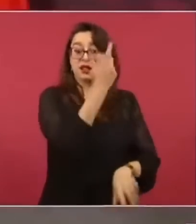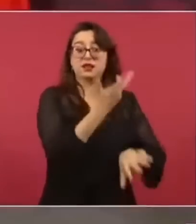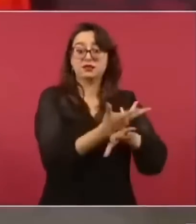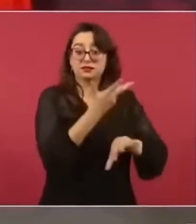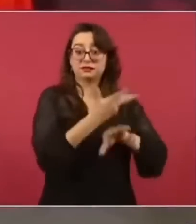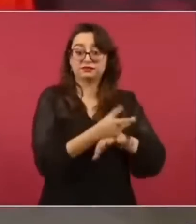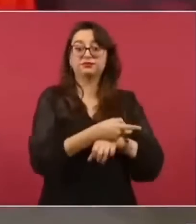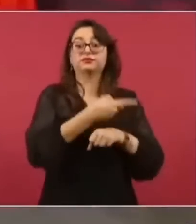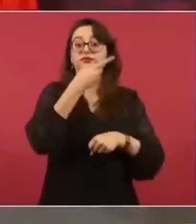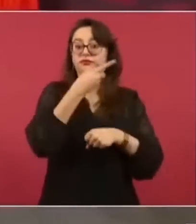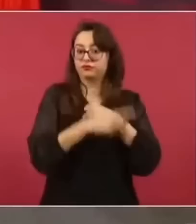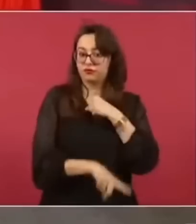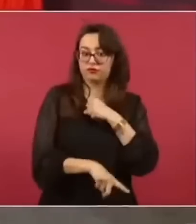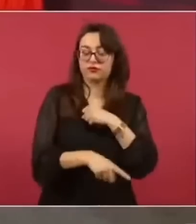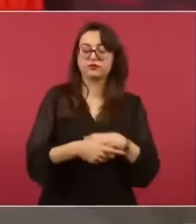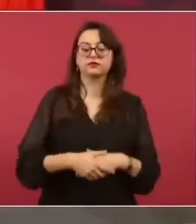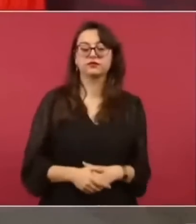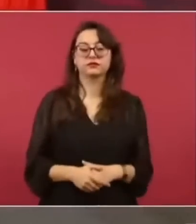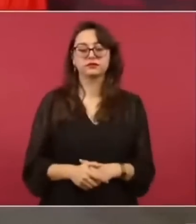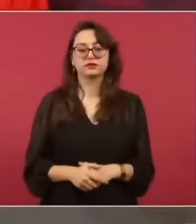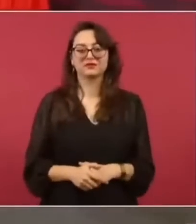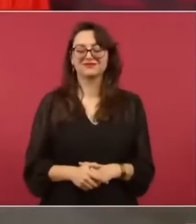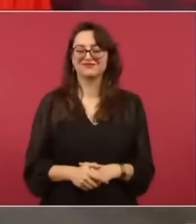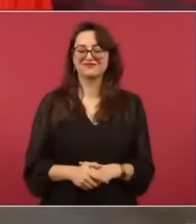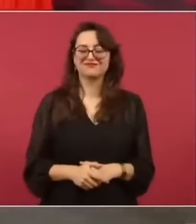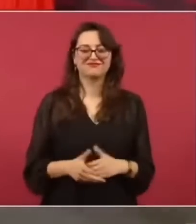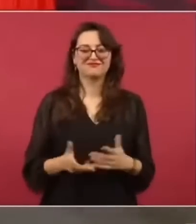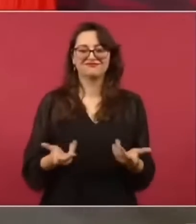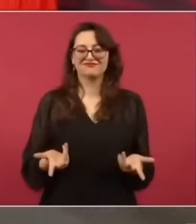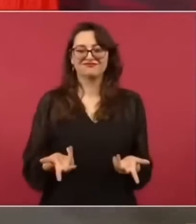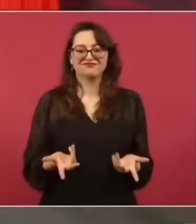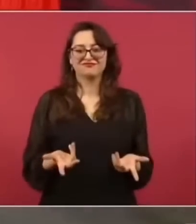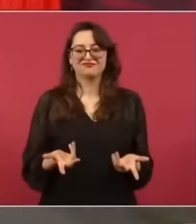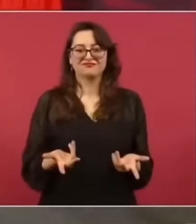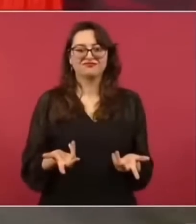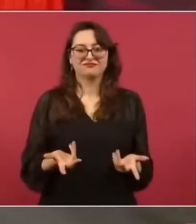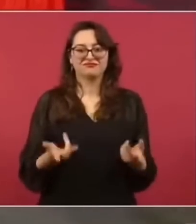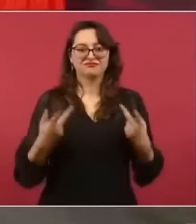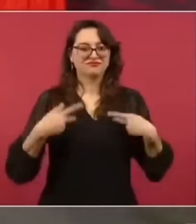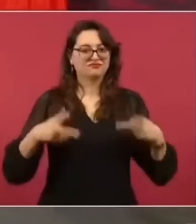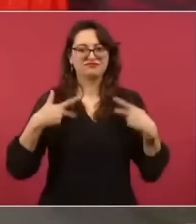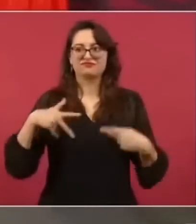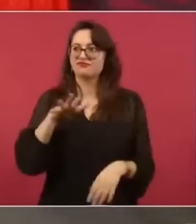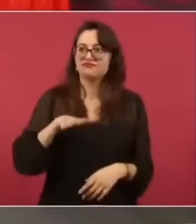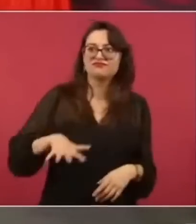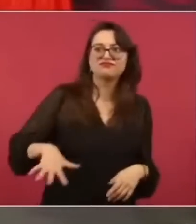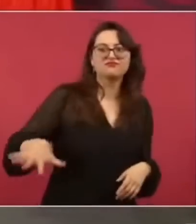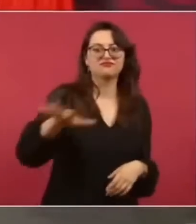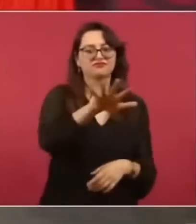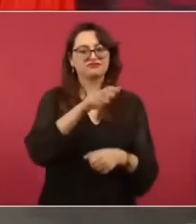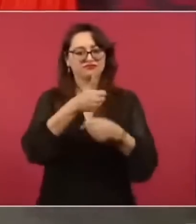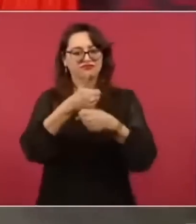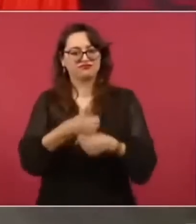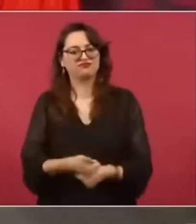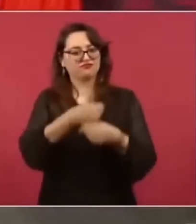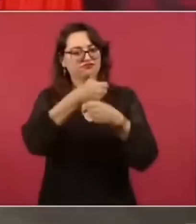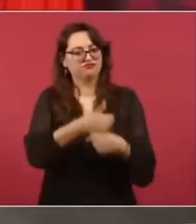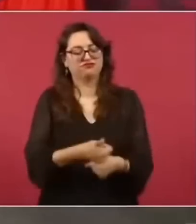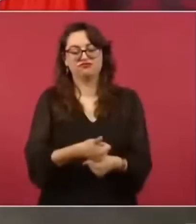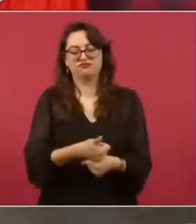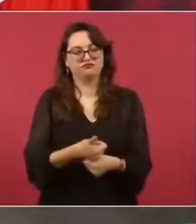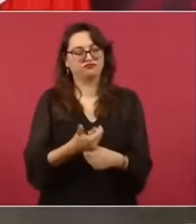en los dos países. sea, causan daño a los pueblos de nuestros dos